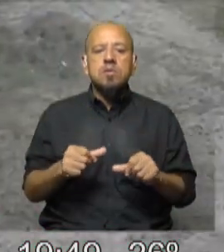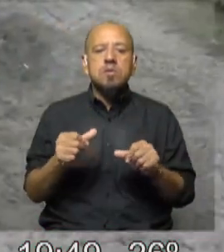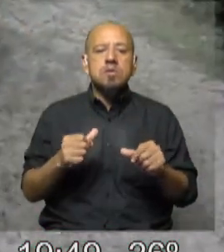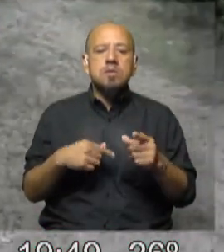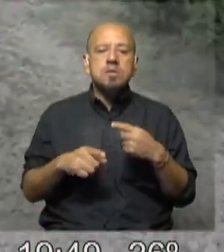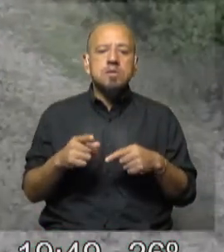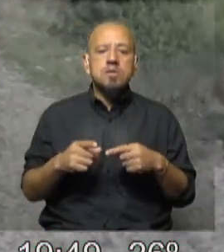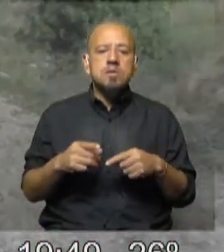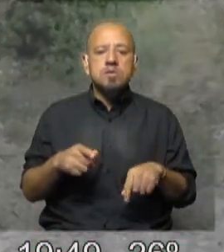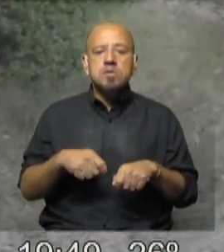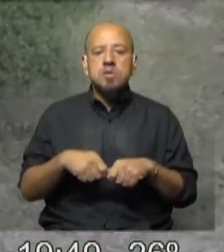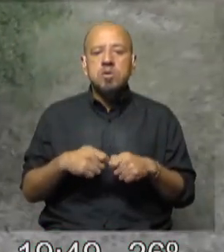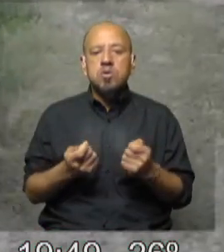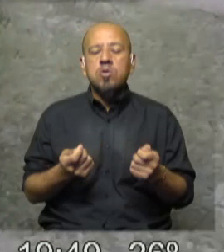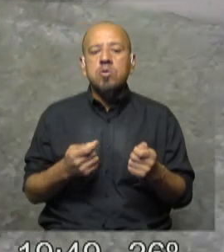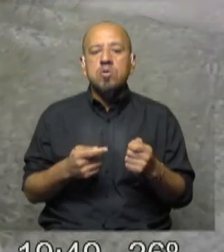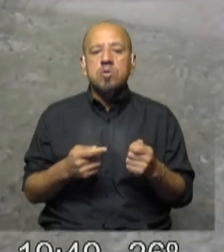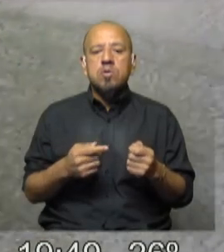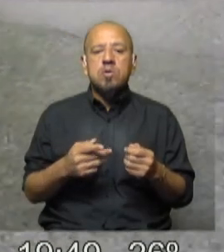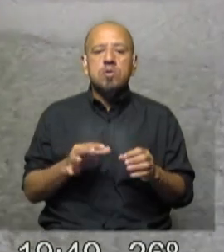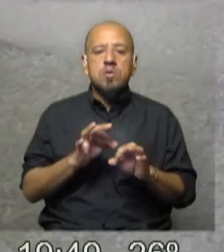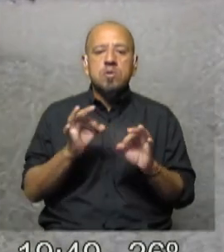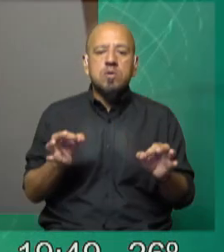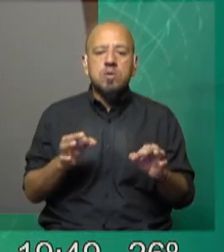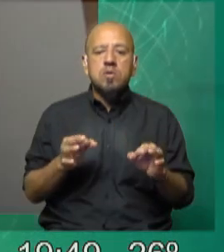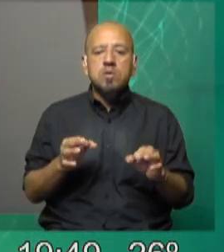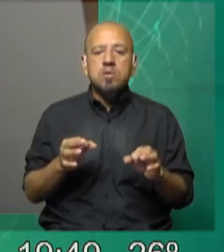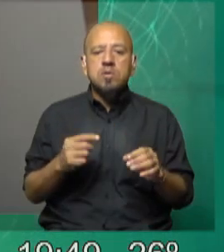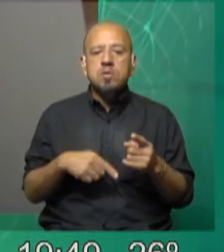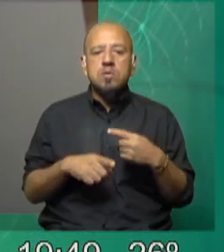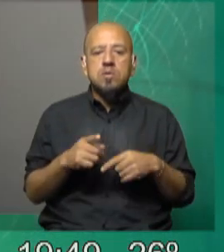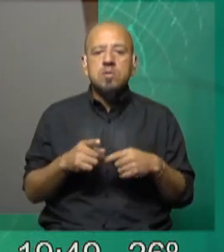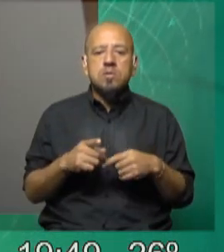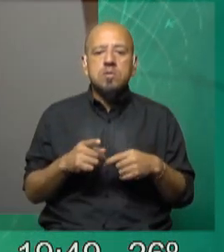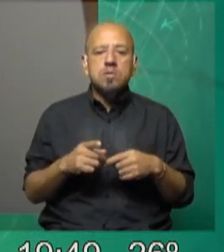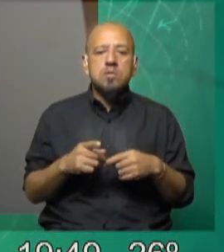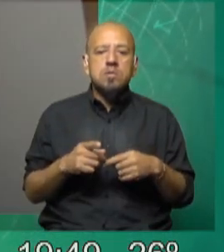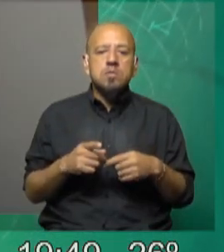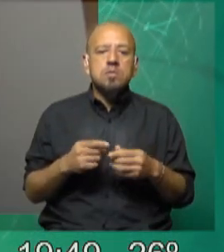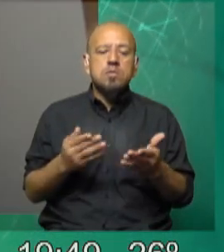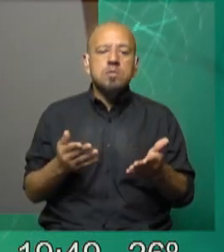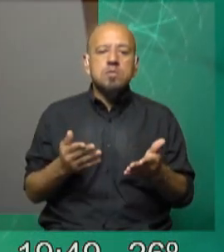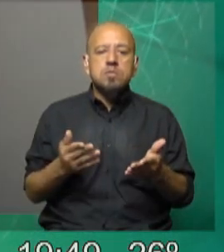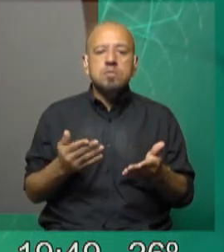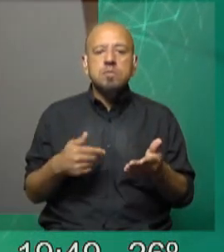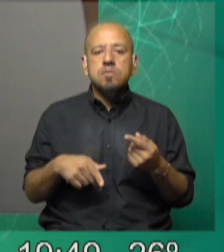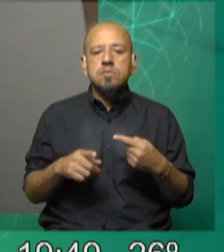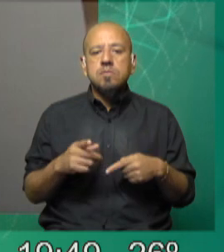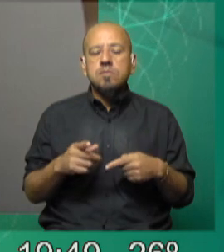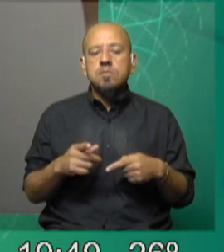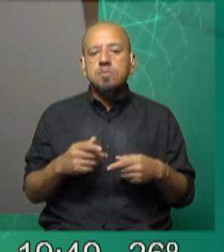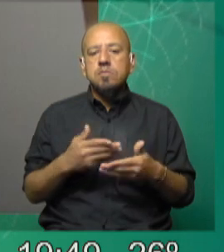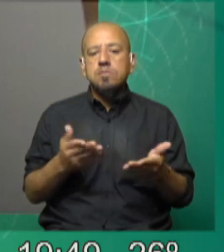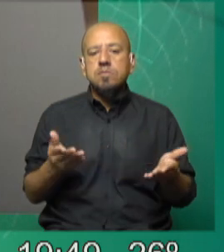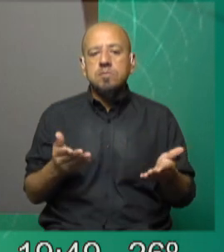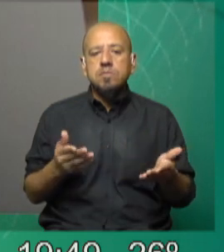donde rompen las olas se empiecen a erosionar y, bueno, a la larga eso se traduce en un déficit de